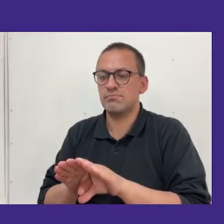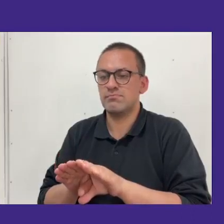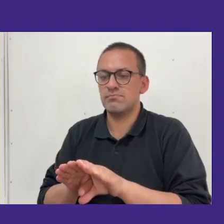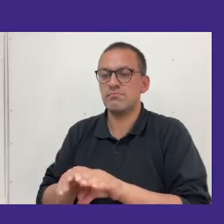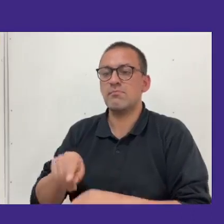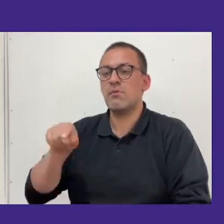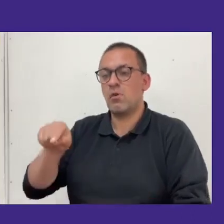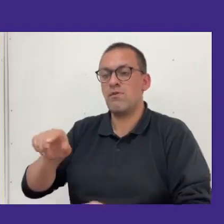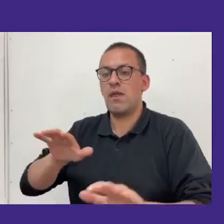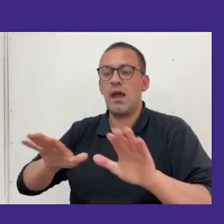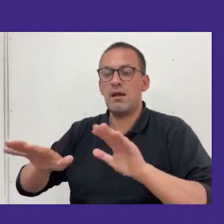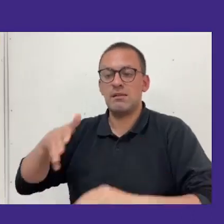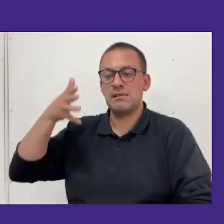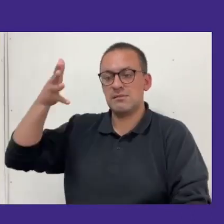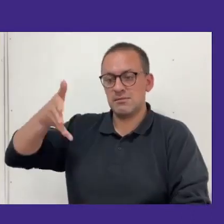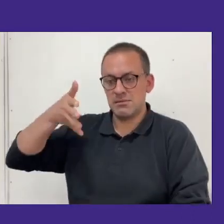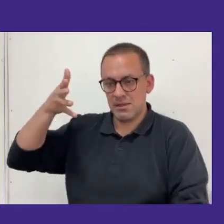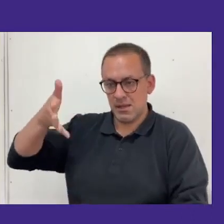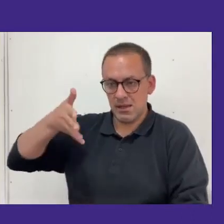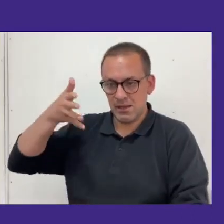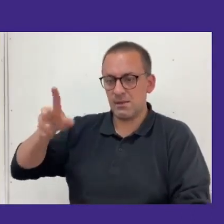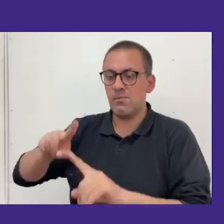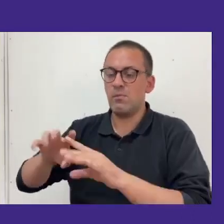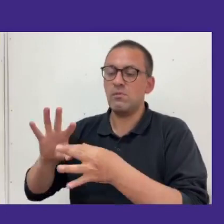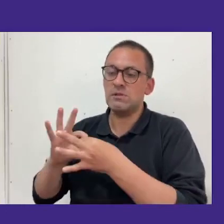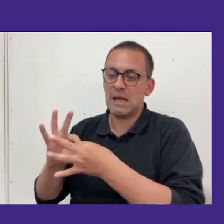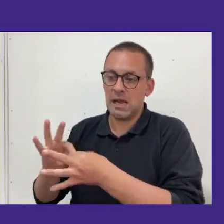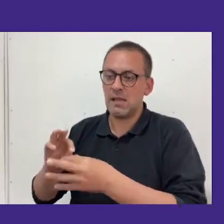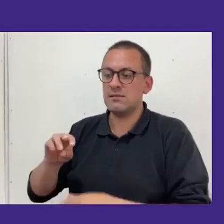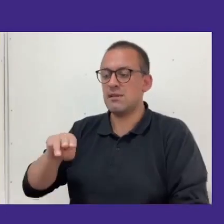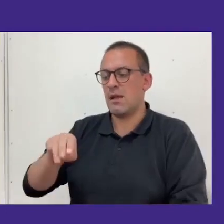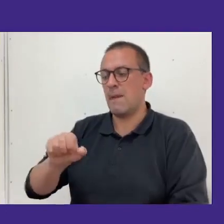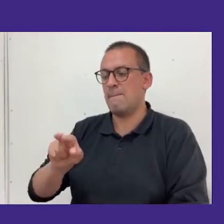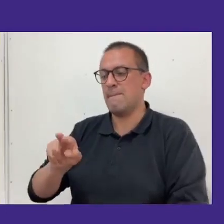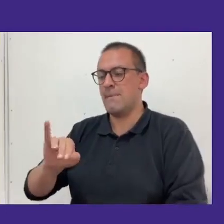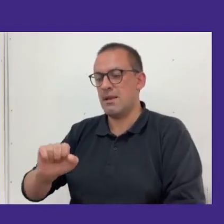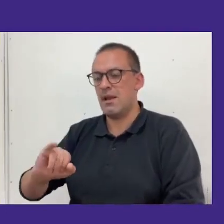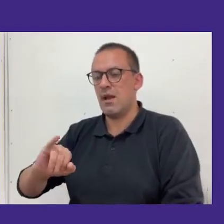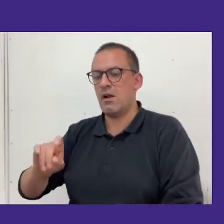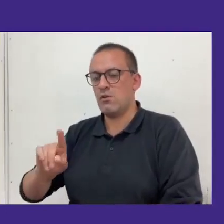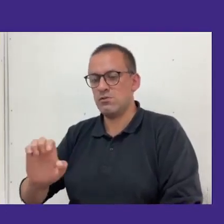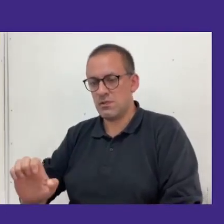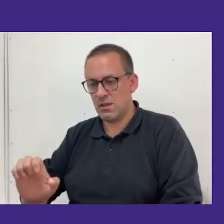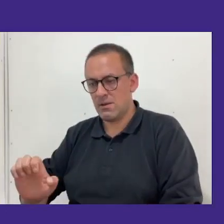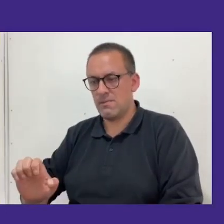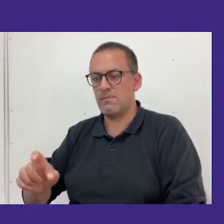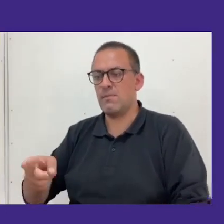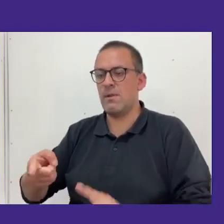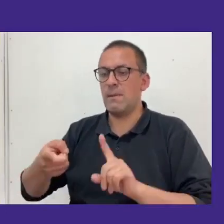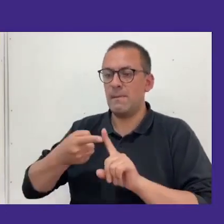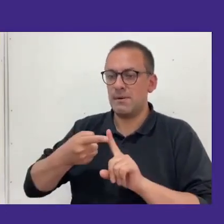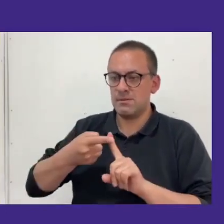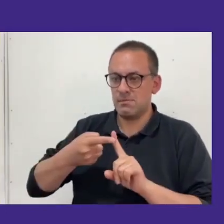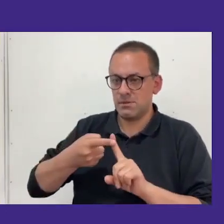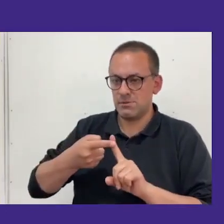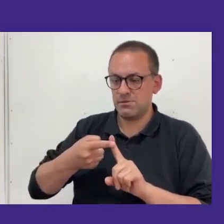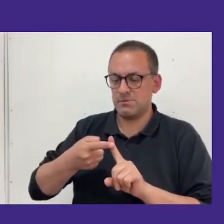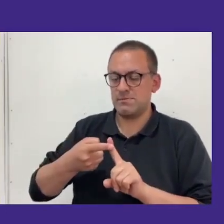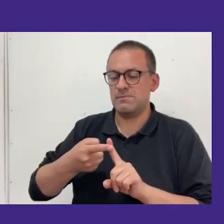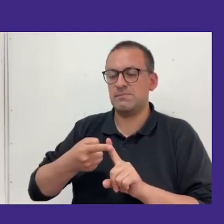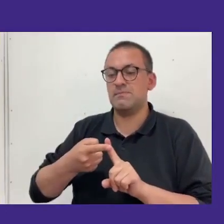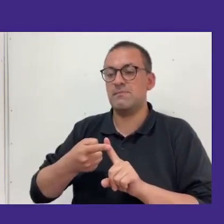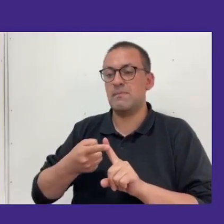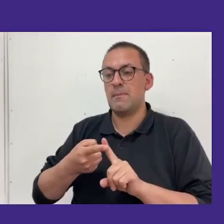jornada de hoy te agradezco María José ya por la participación por por